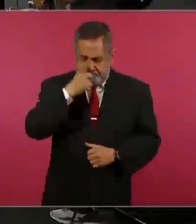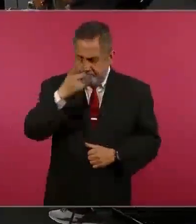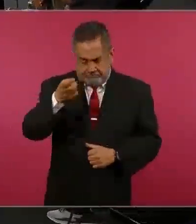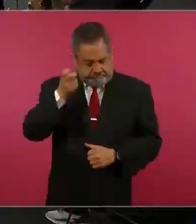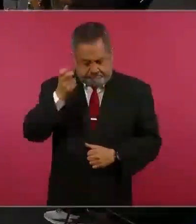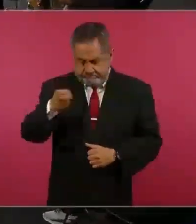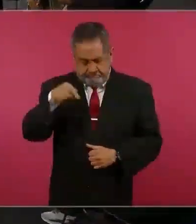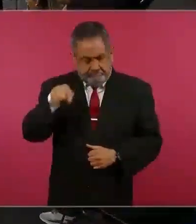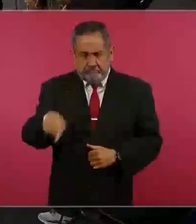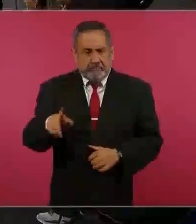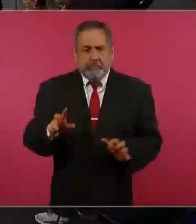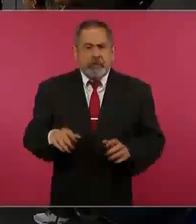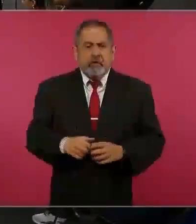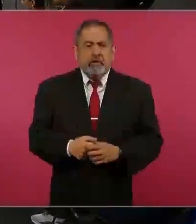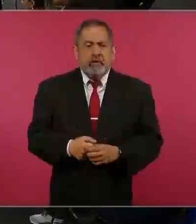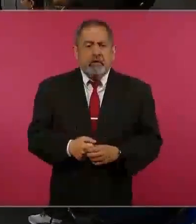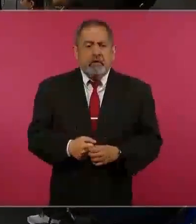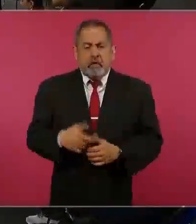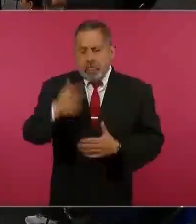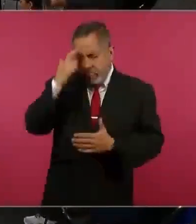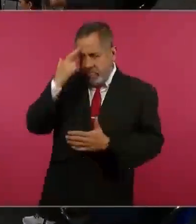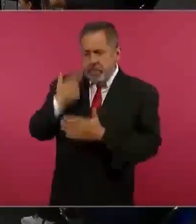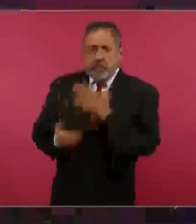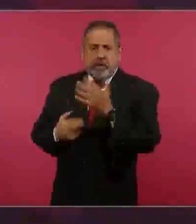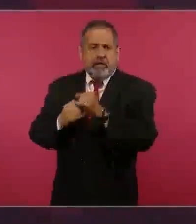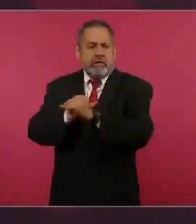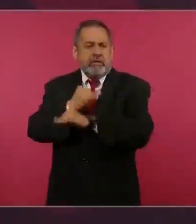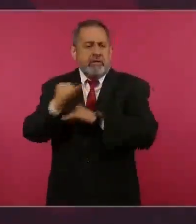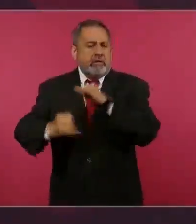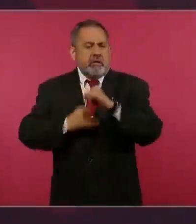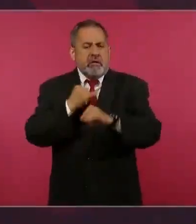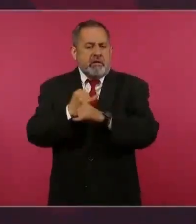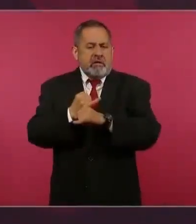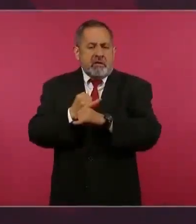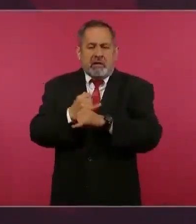se violó el derecho internacional,